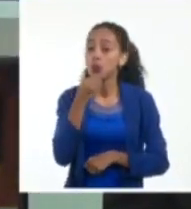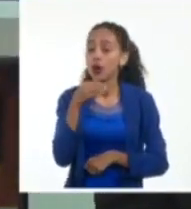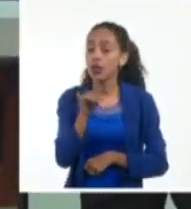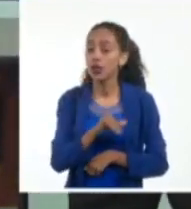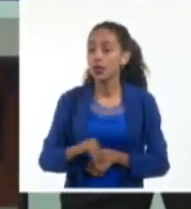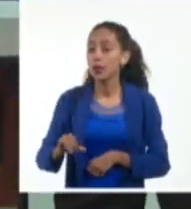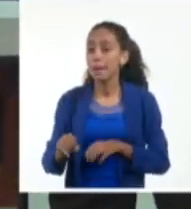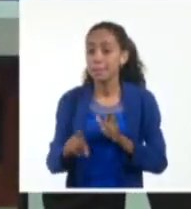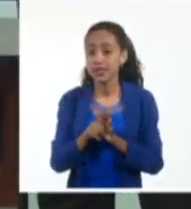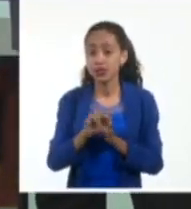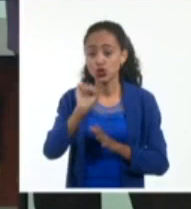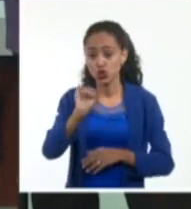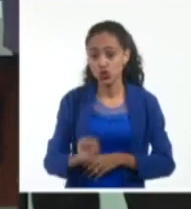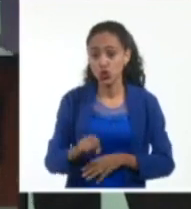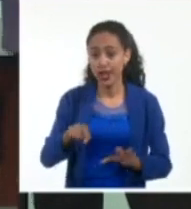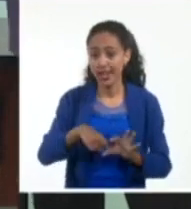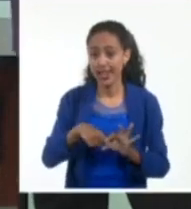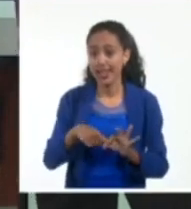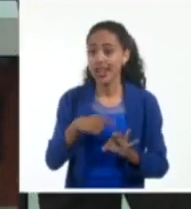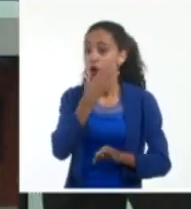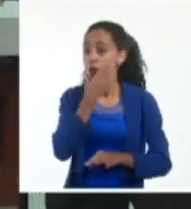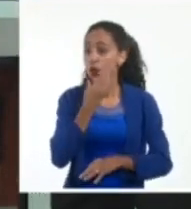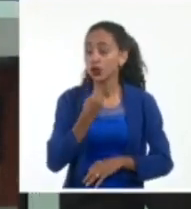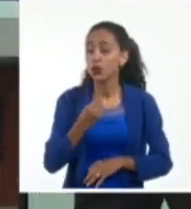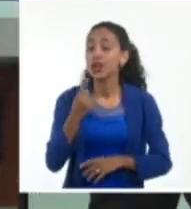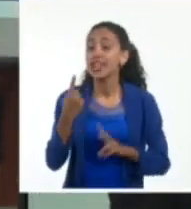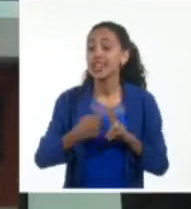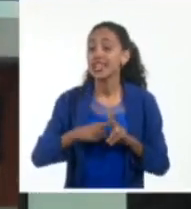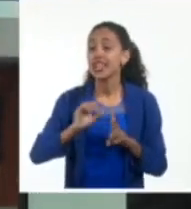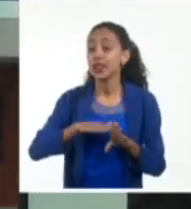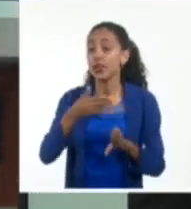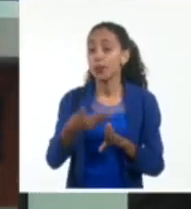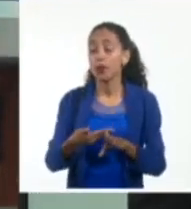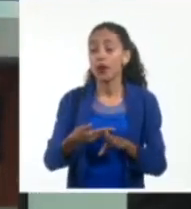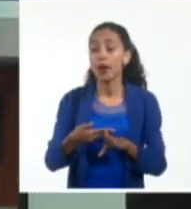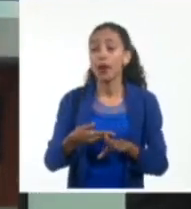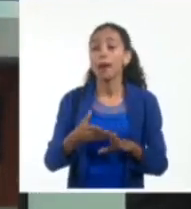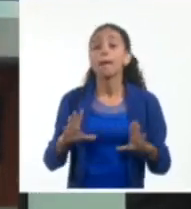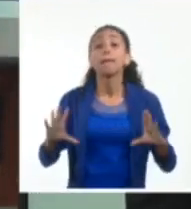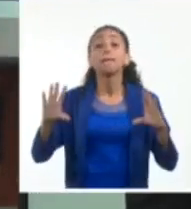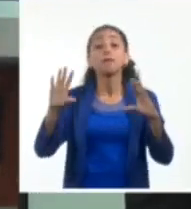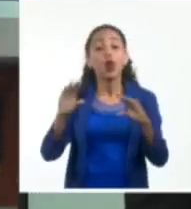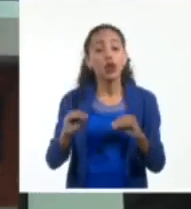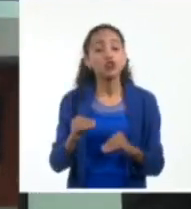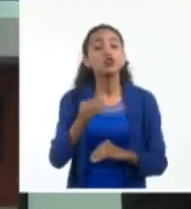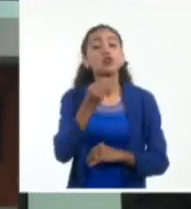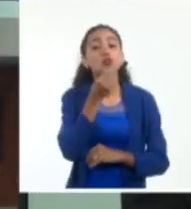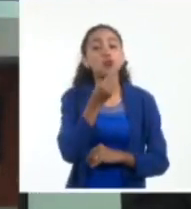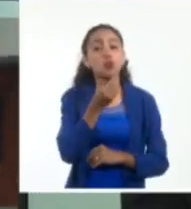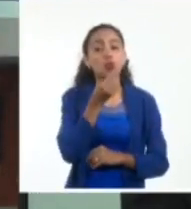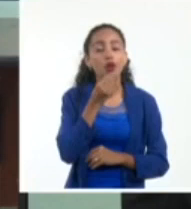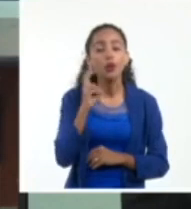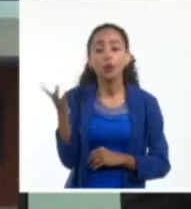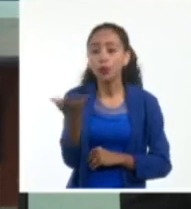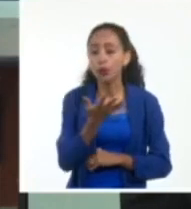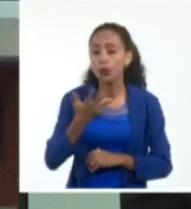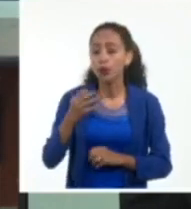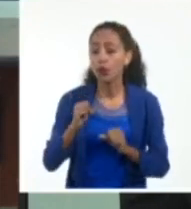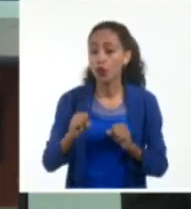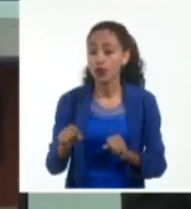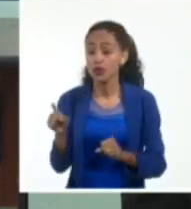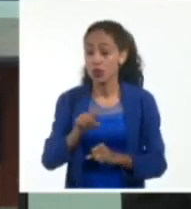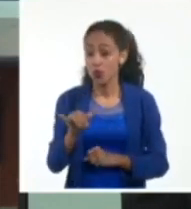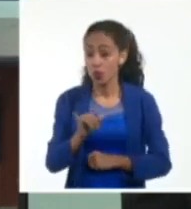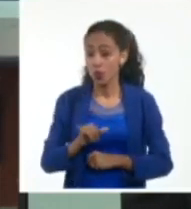comenzando por el sur de la isla de la juventud y después en la noche estarían llegando ya estos vientos con fuerza de tormenta